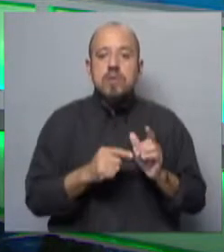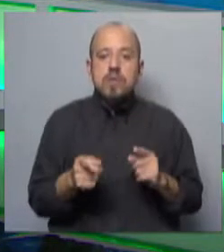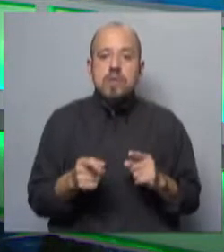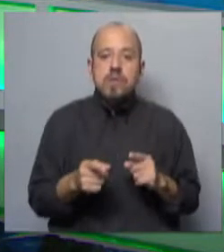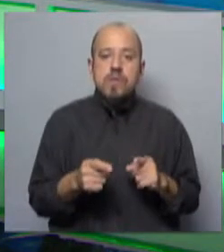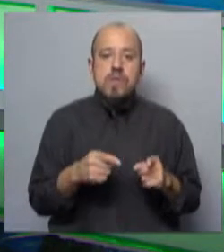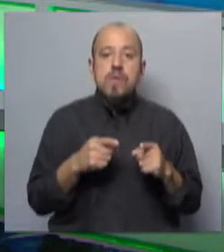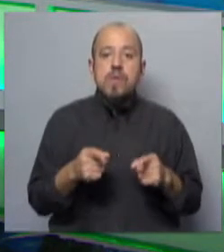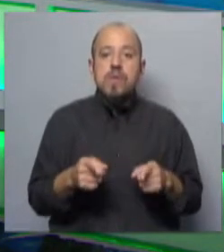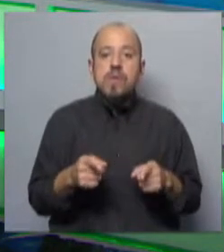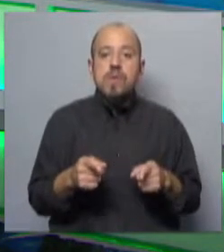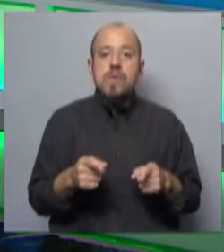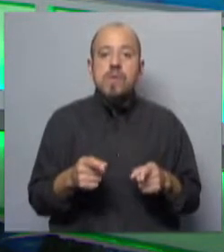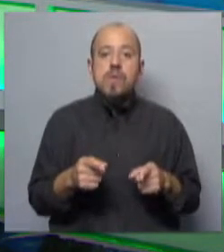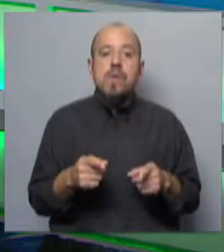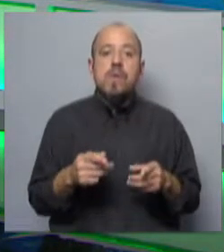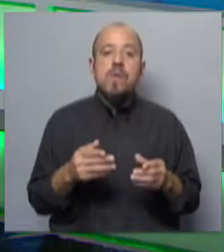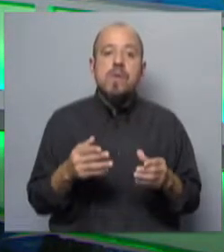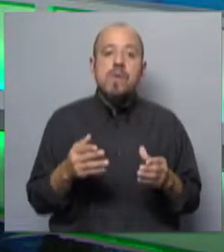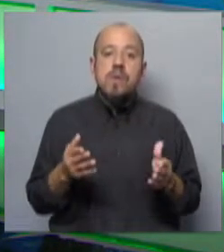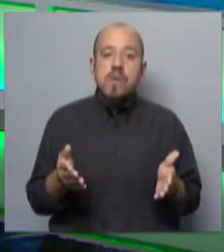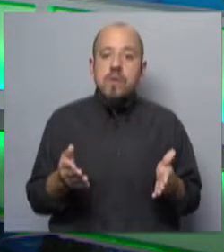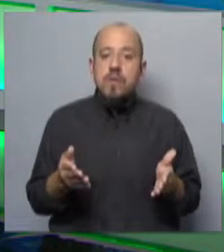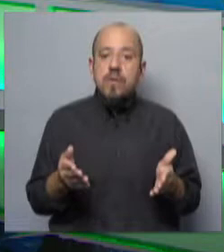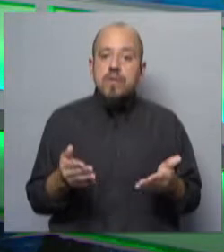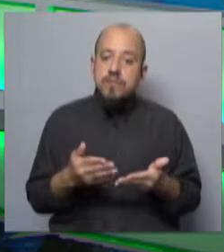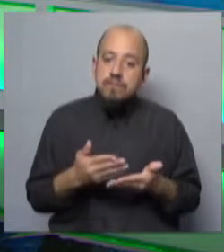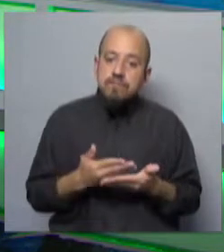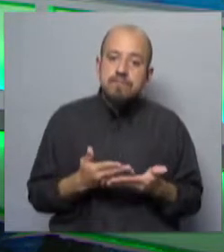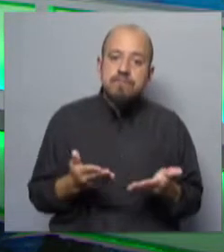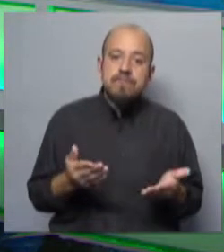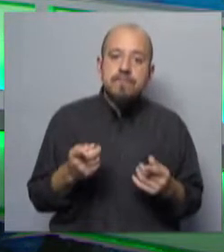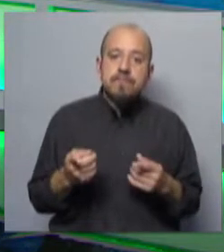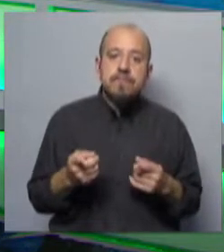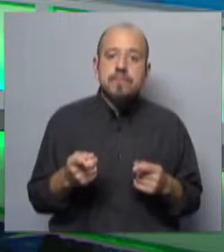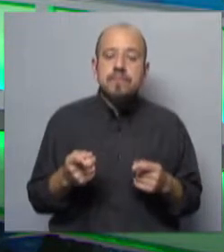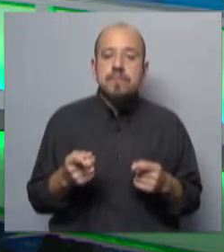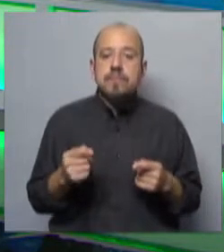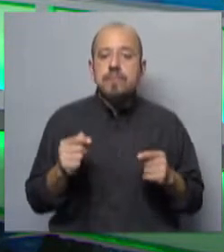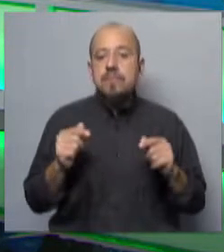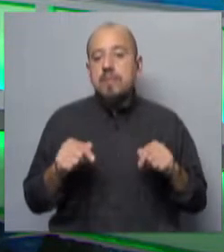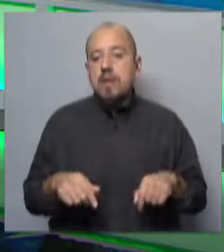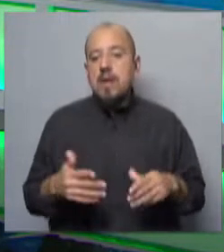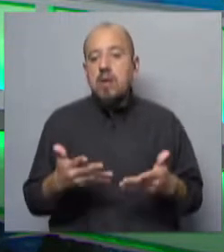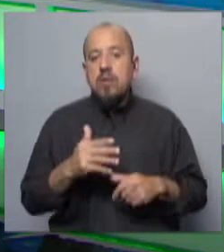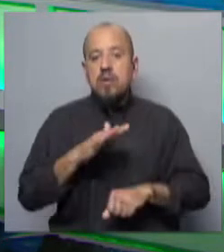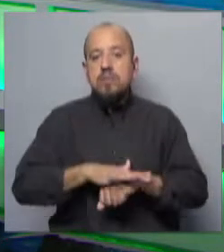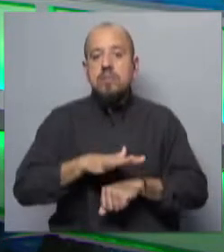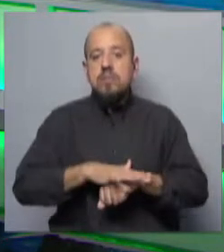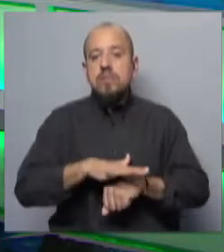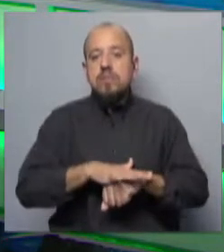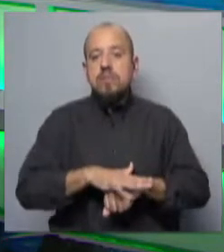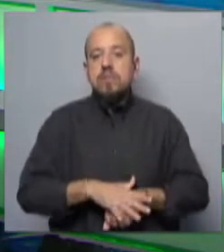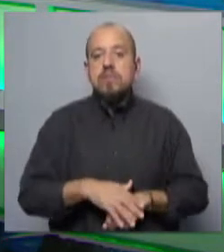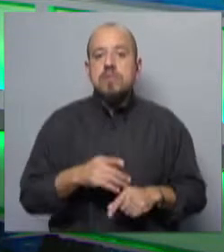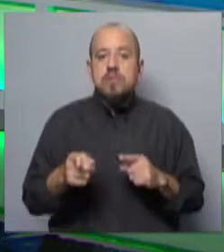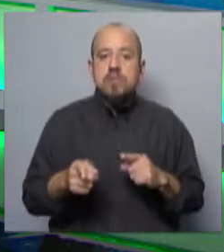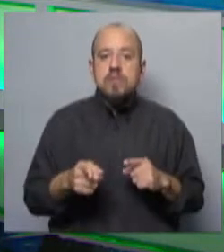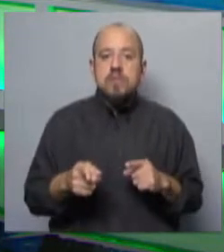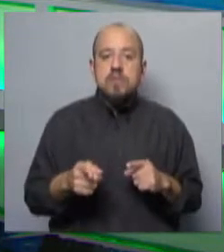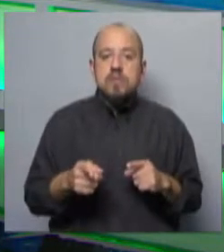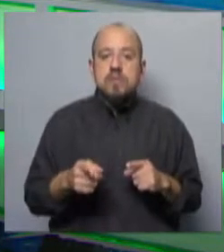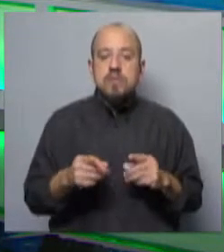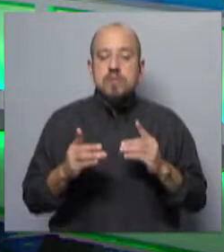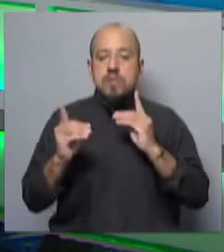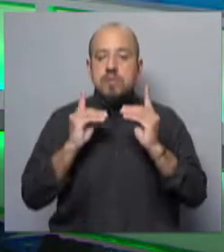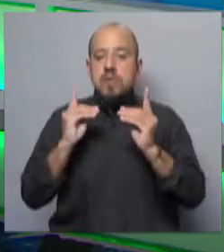Bueno, esto de alguna forma muestra que, por lo menos en esta primera instancia, hay un matiz con respecto a esta cuestión del